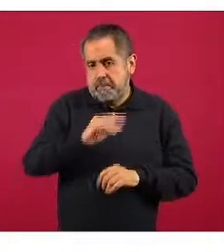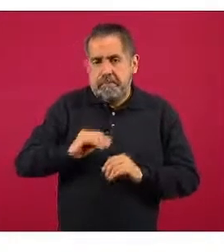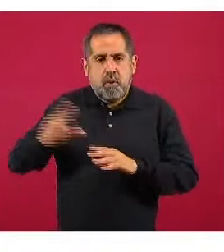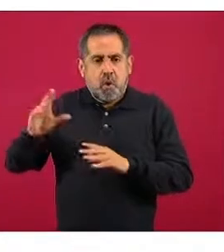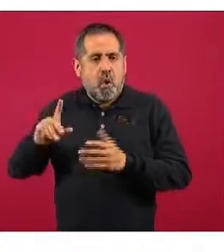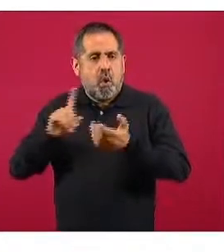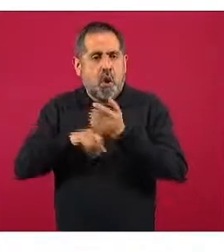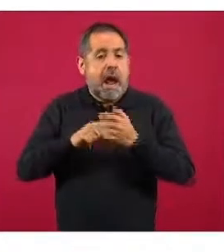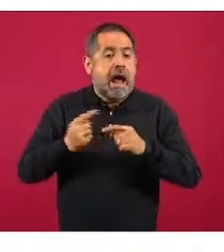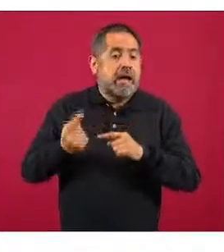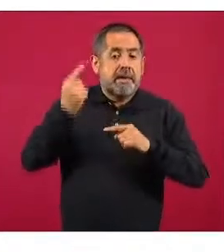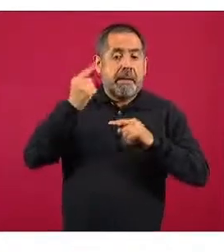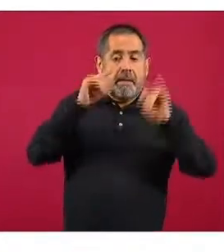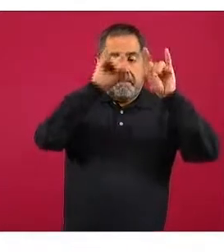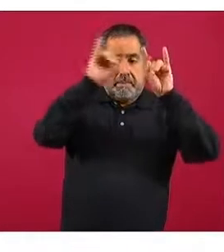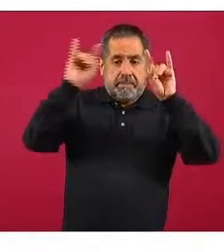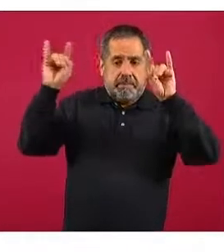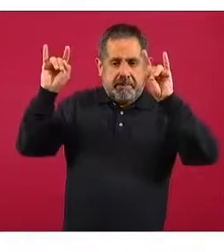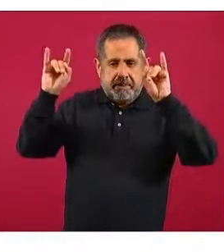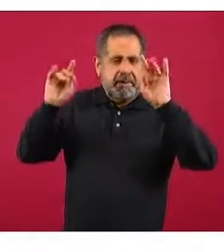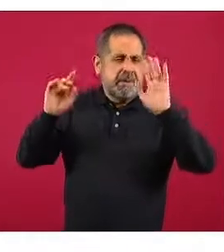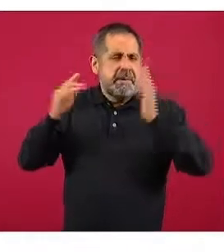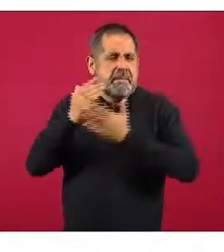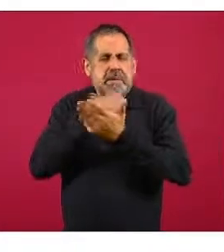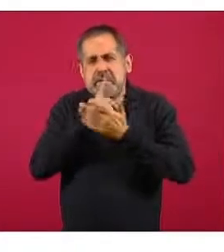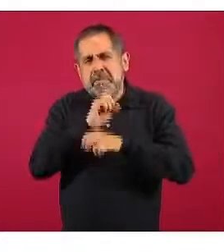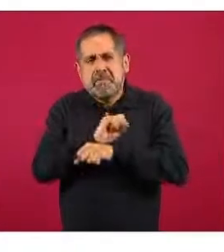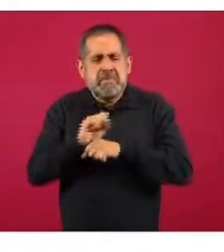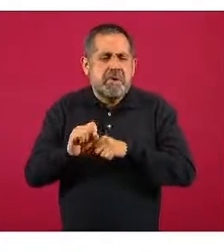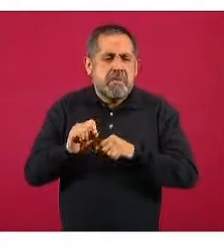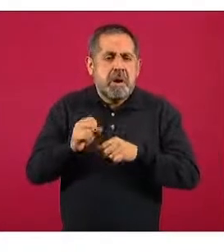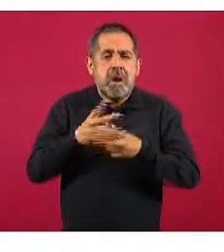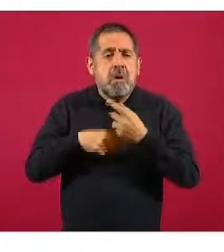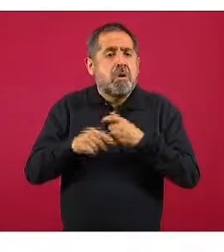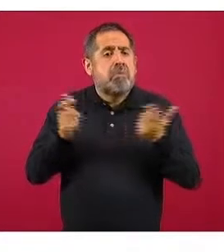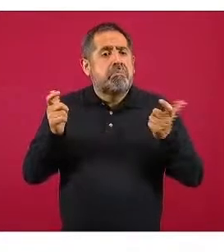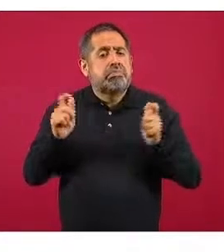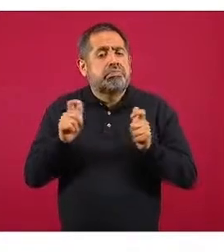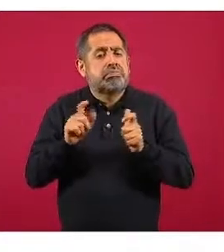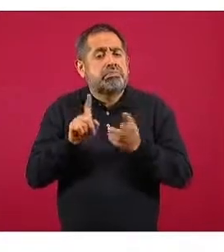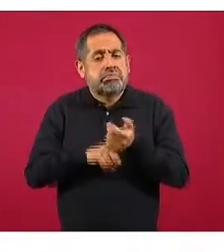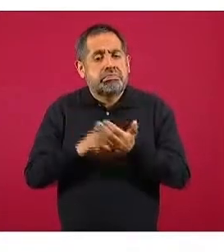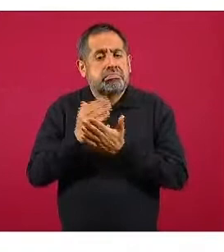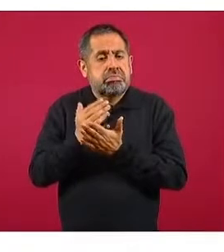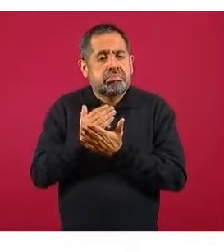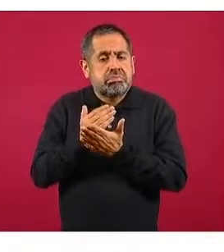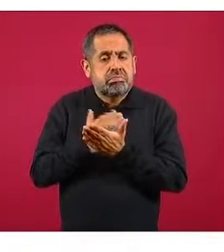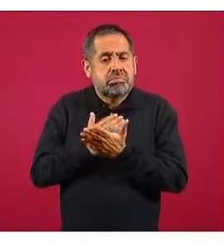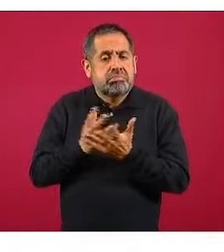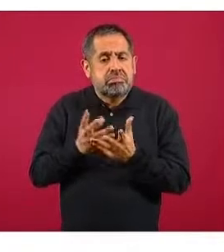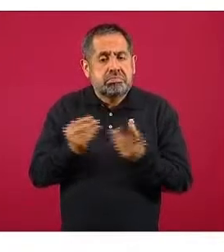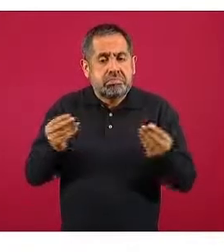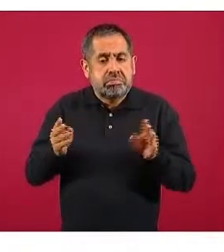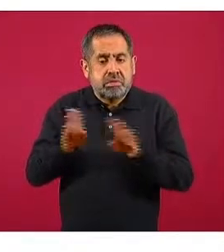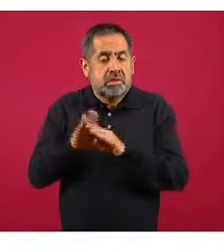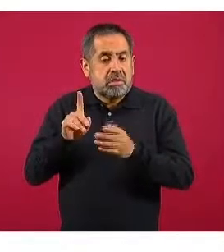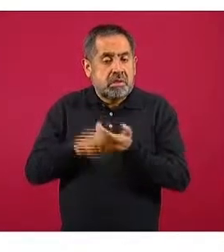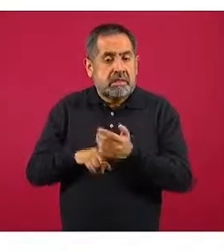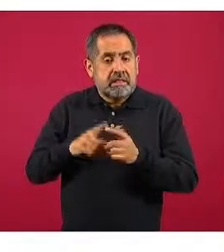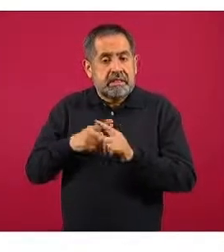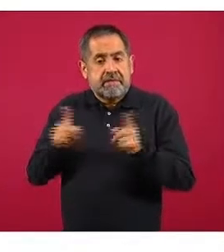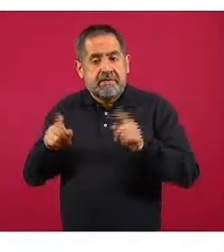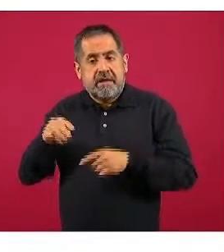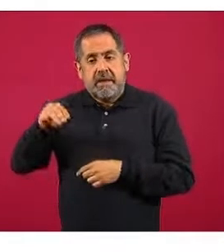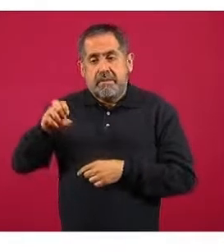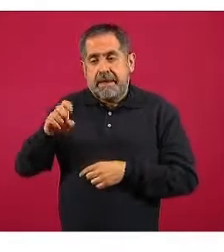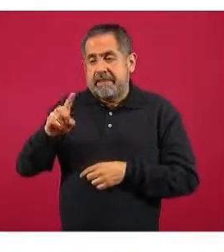pandemia. E inclusive hemos visto esta disminución o esta tendencia descendente que en el Mediterráneo Oriental